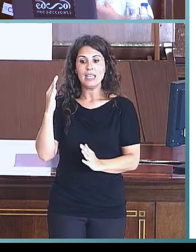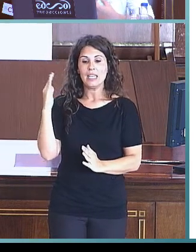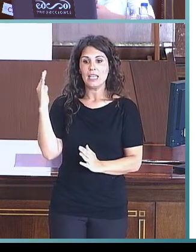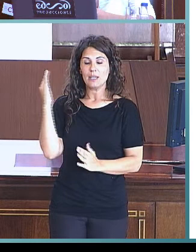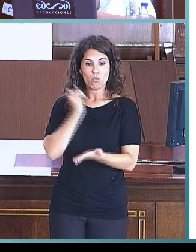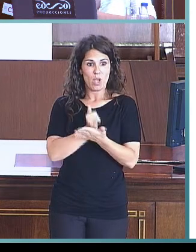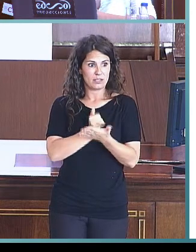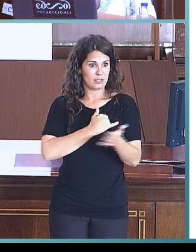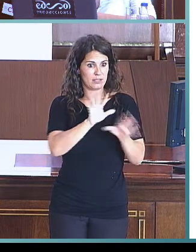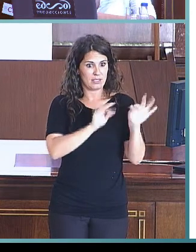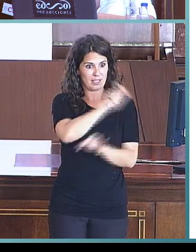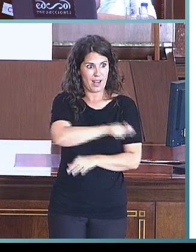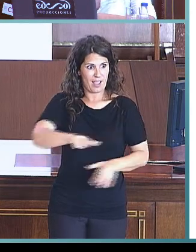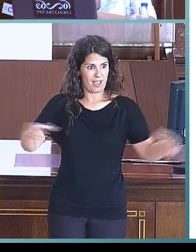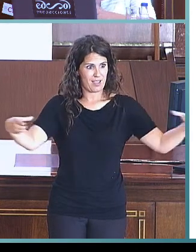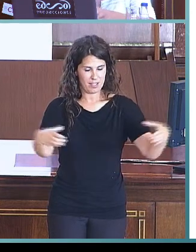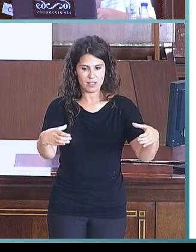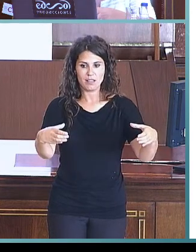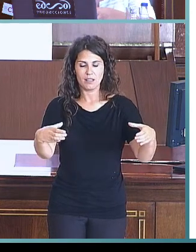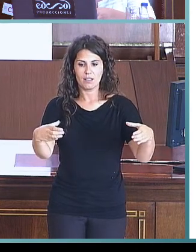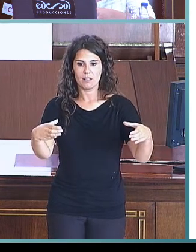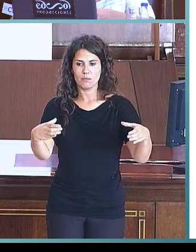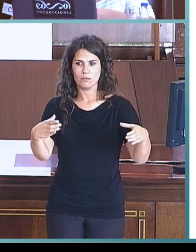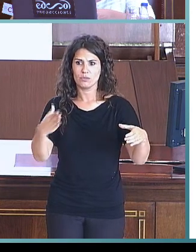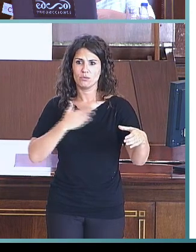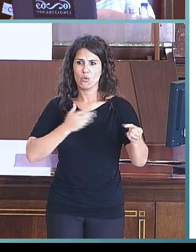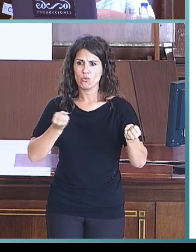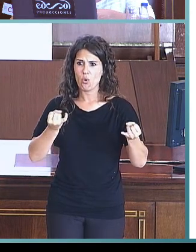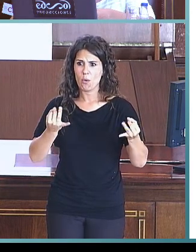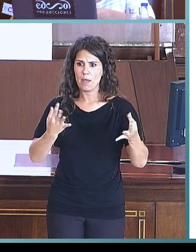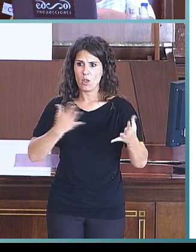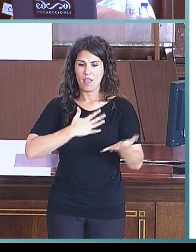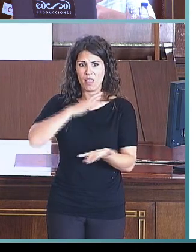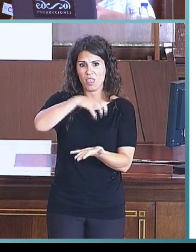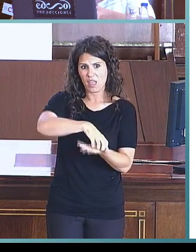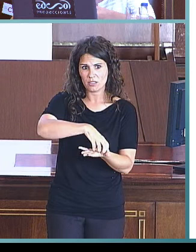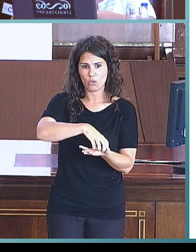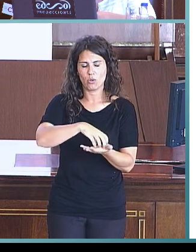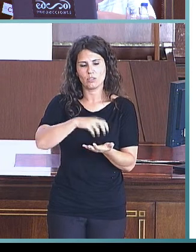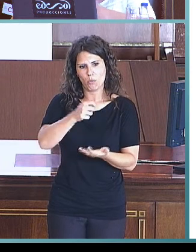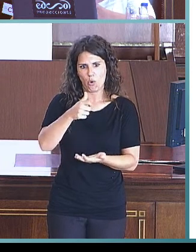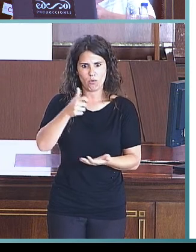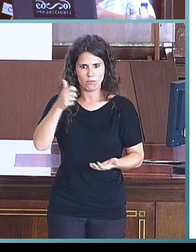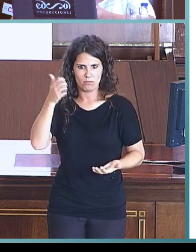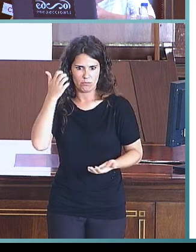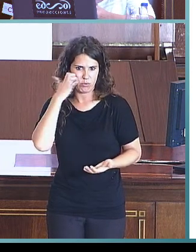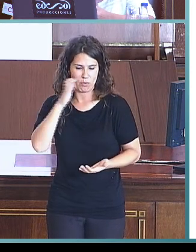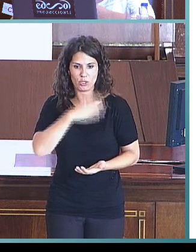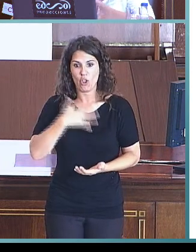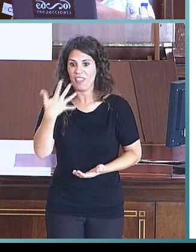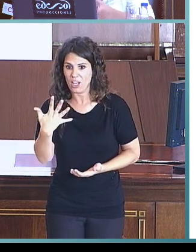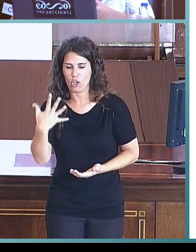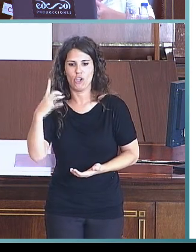antes Monse, la ratio de nuestro centro es una ratio singular. Tenemos cinco alumnos